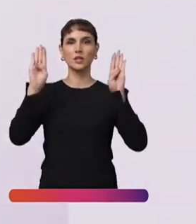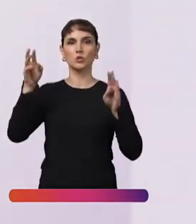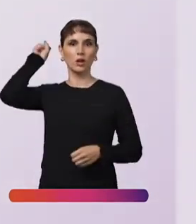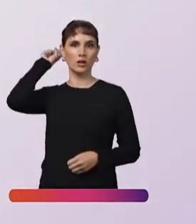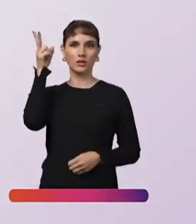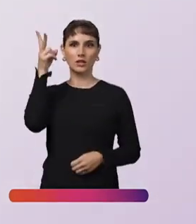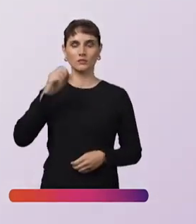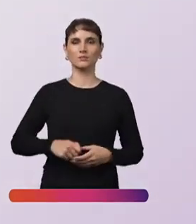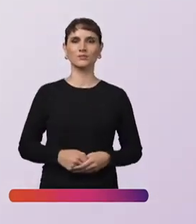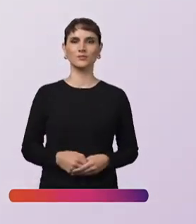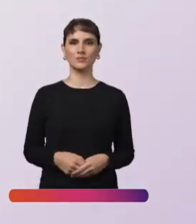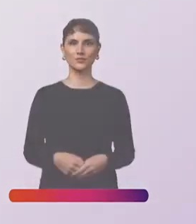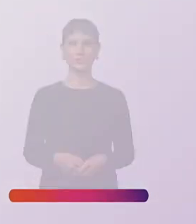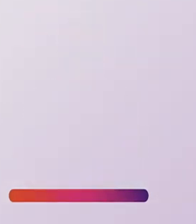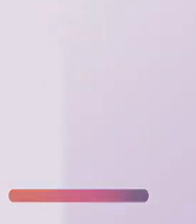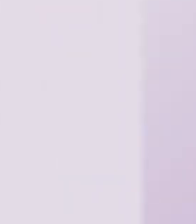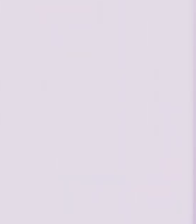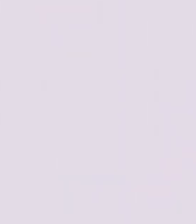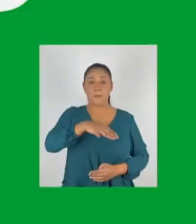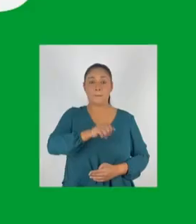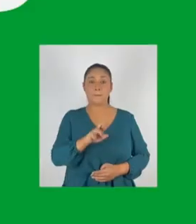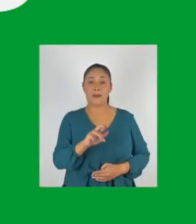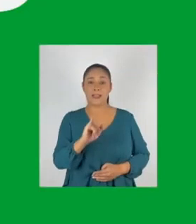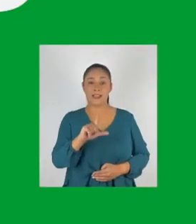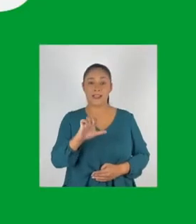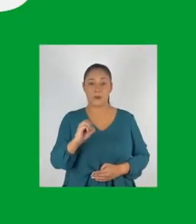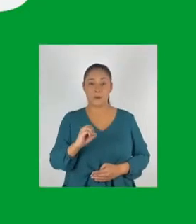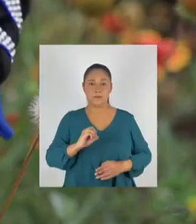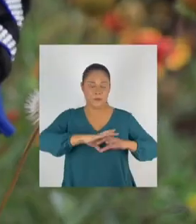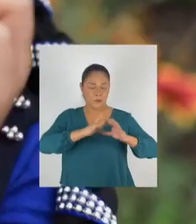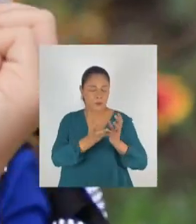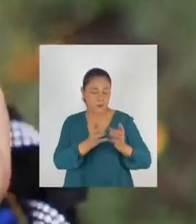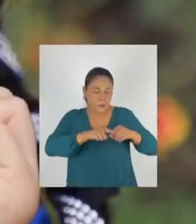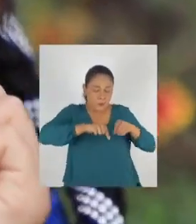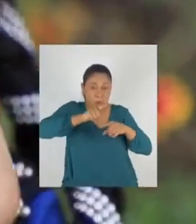Candidaturas indígenas Julio Marileo